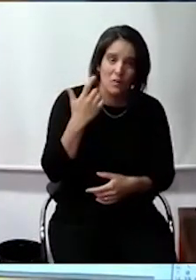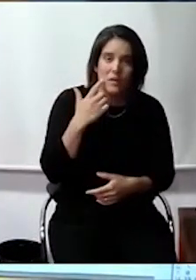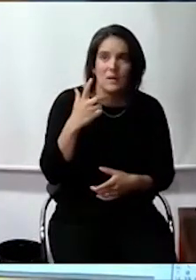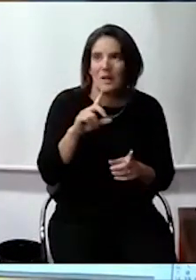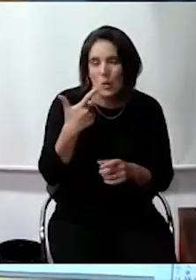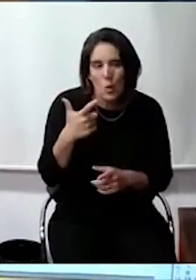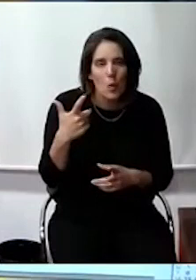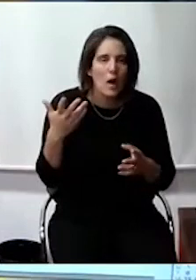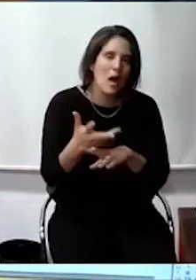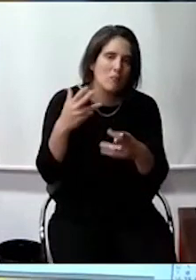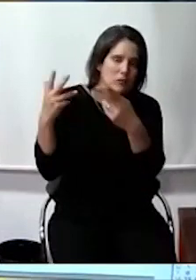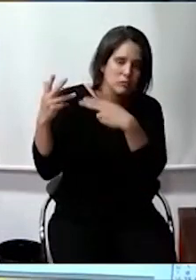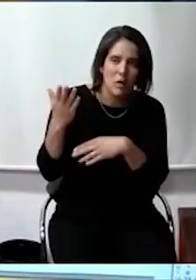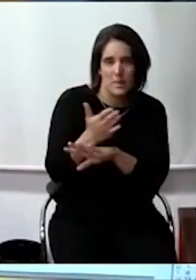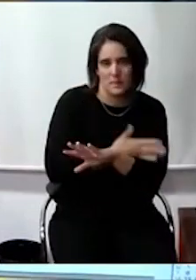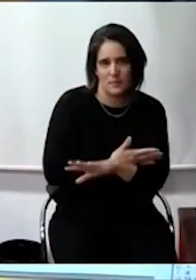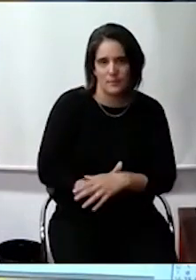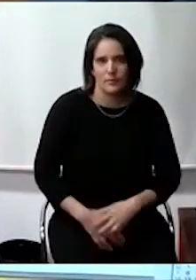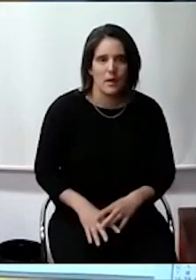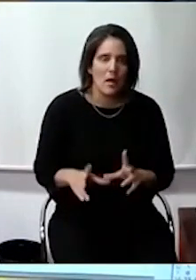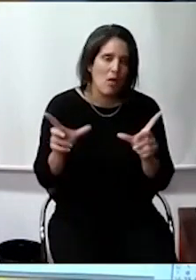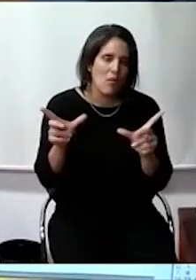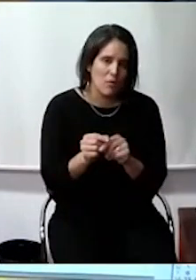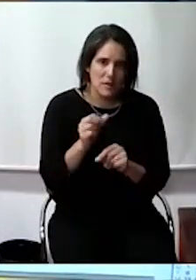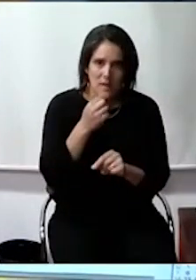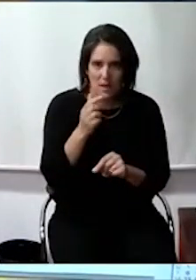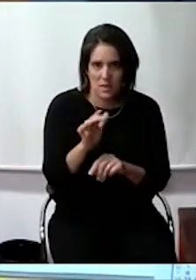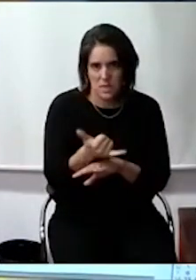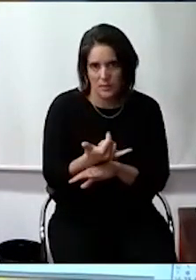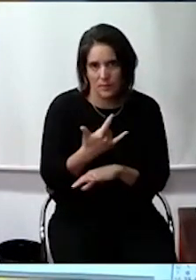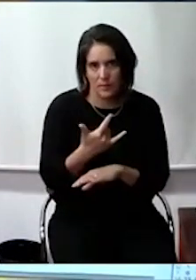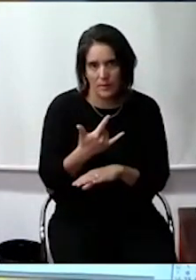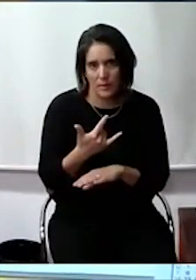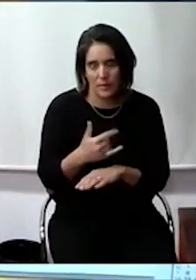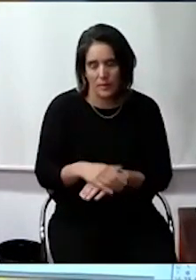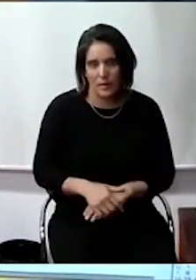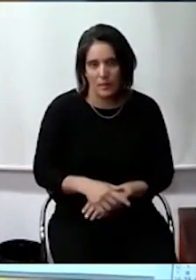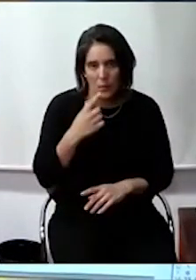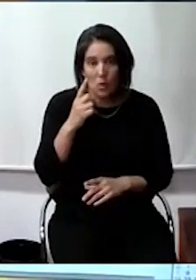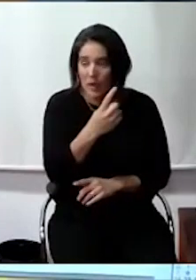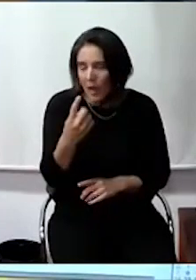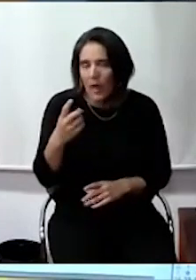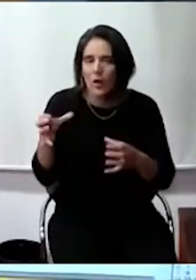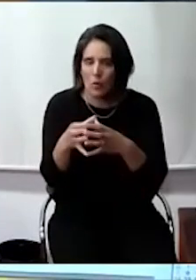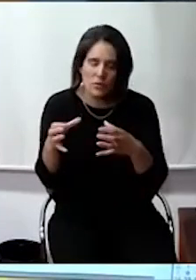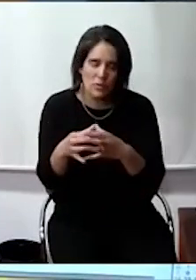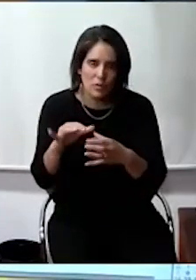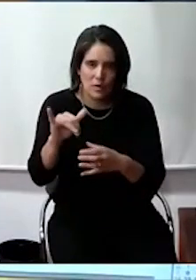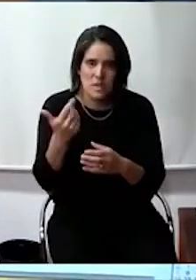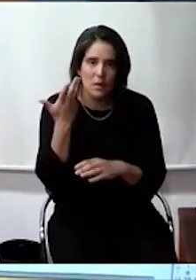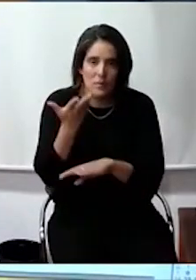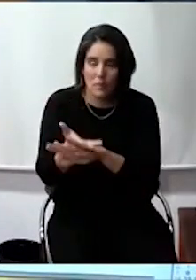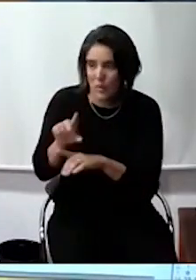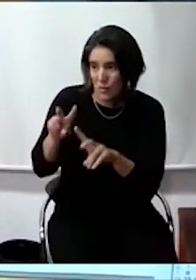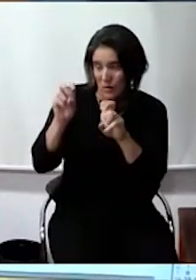hecho este mantenimiento. Bueno, es cuanto tenía para decir y espero que cada comisión que ya está con todos